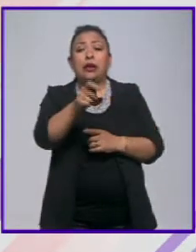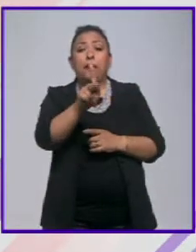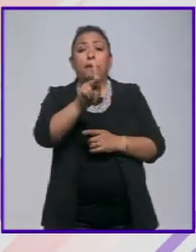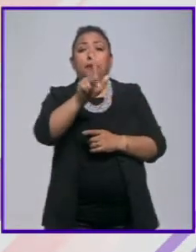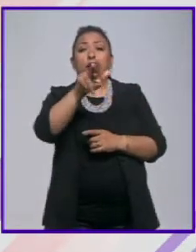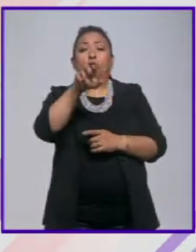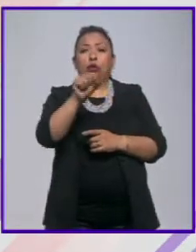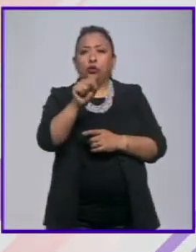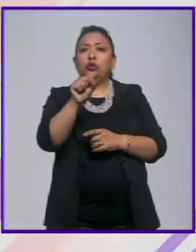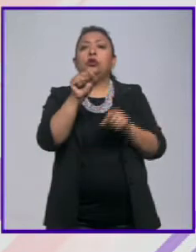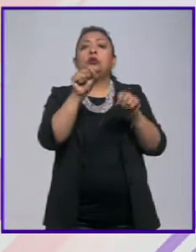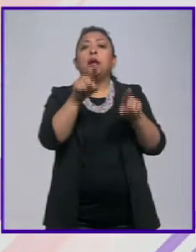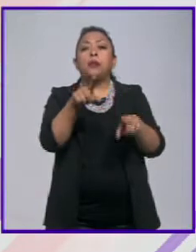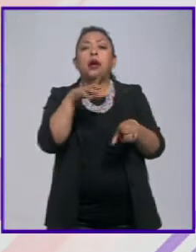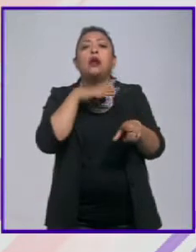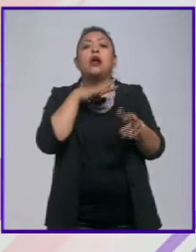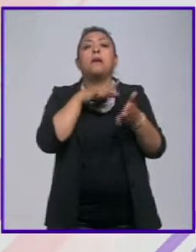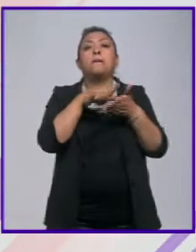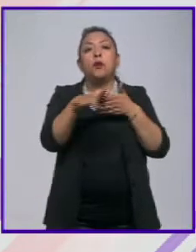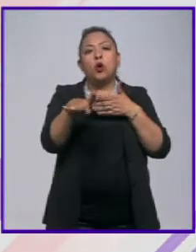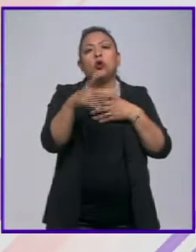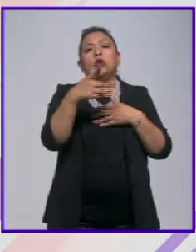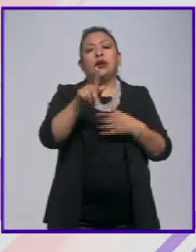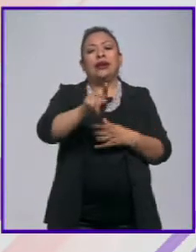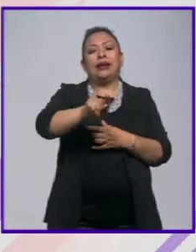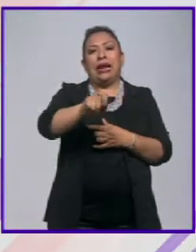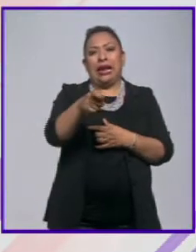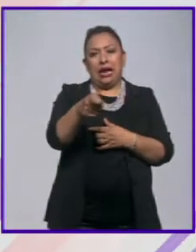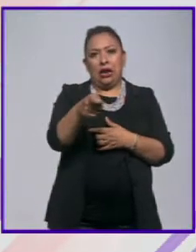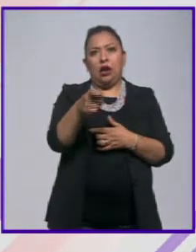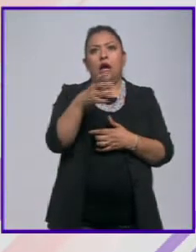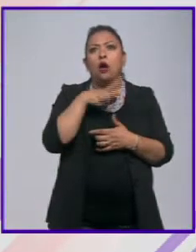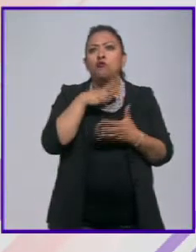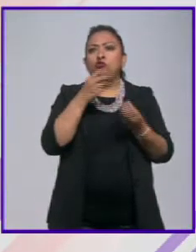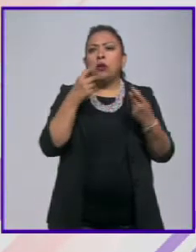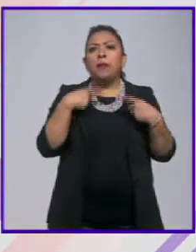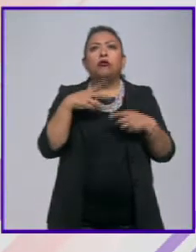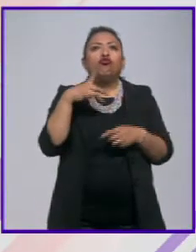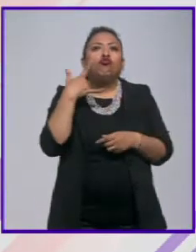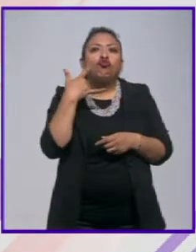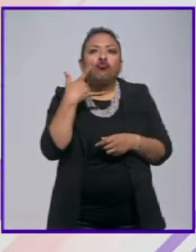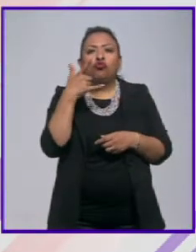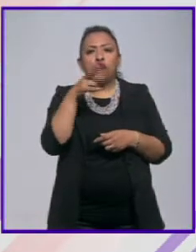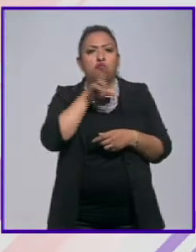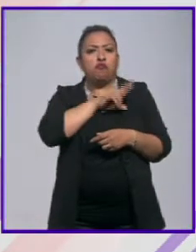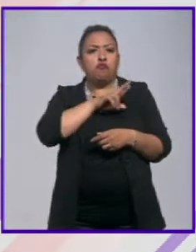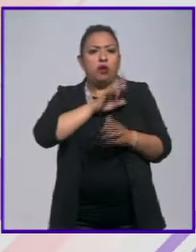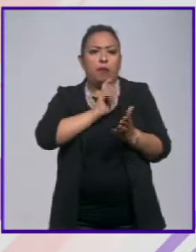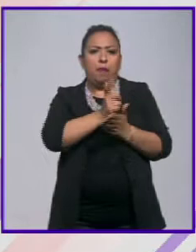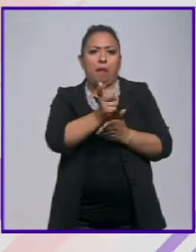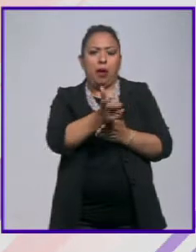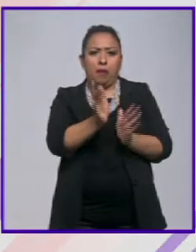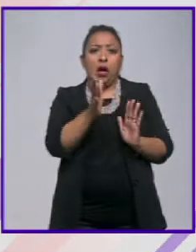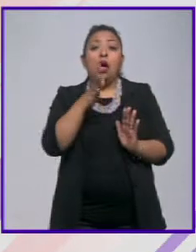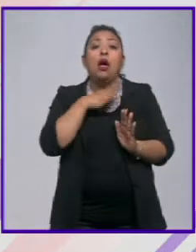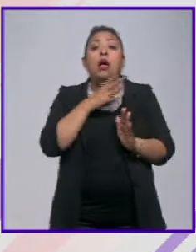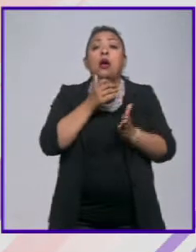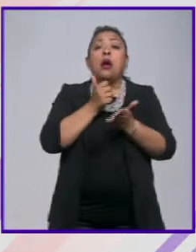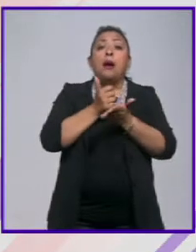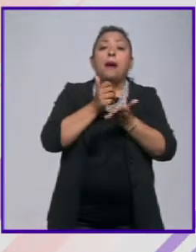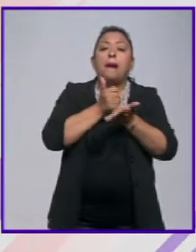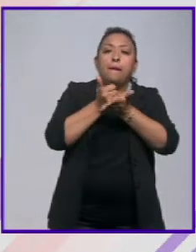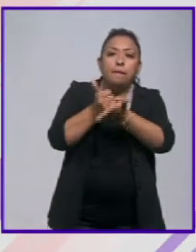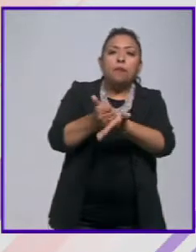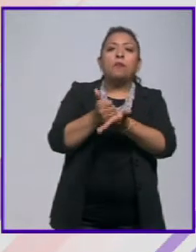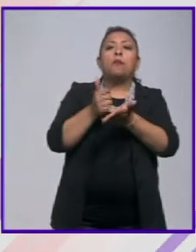Canal Plus también financia que es un canal que tiene mucha audiencia que es de paga y que es privado y financia la producción de